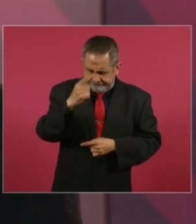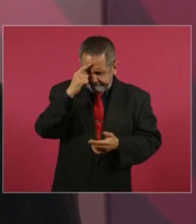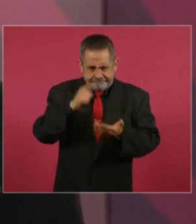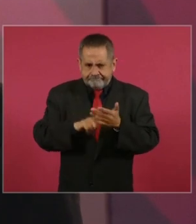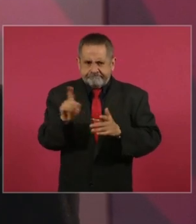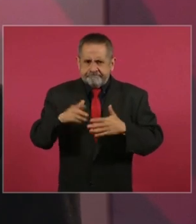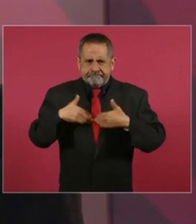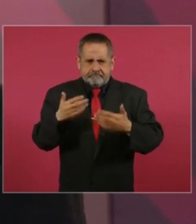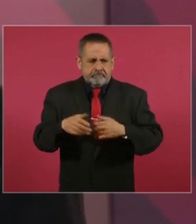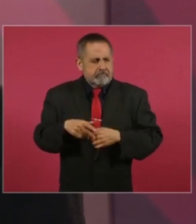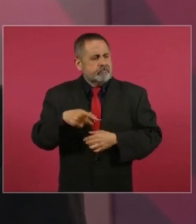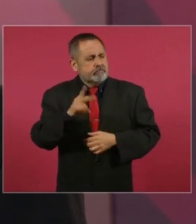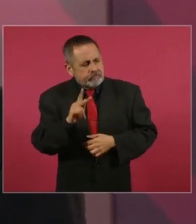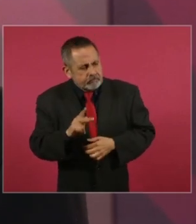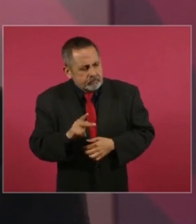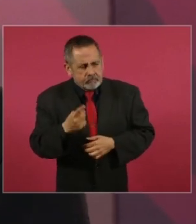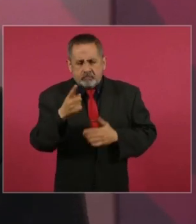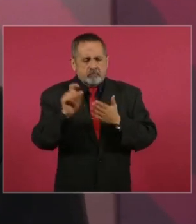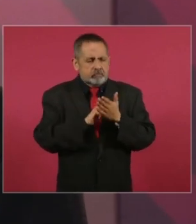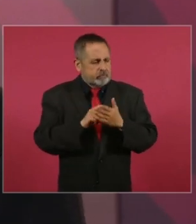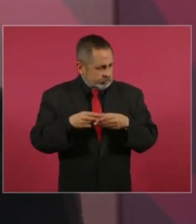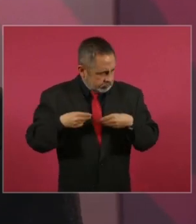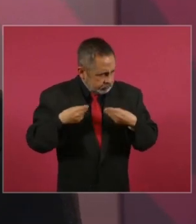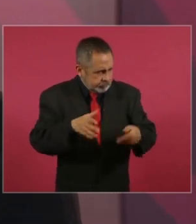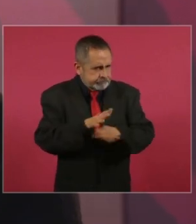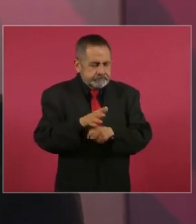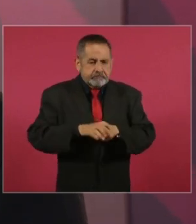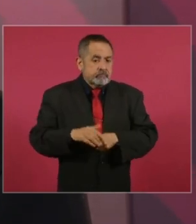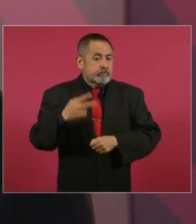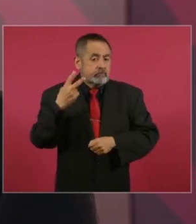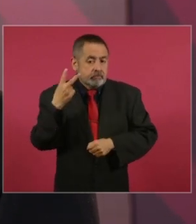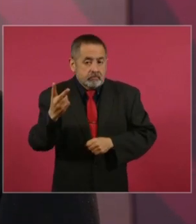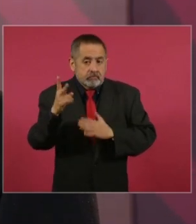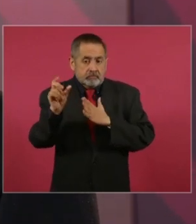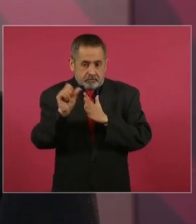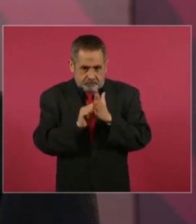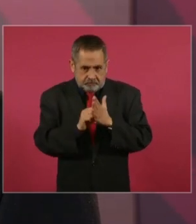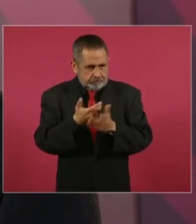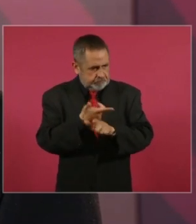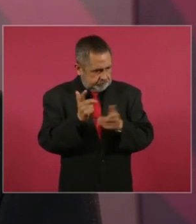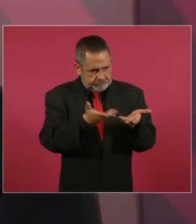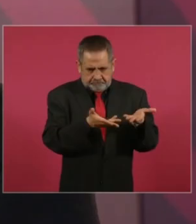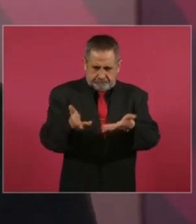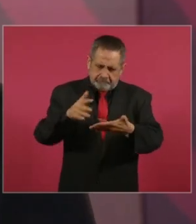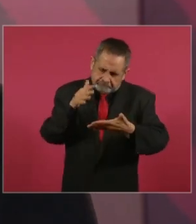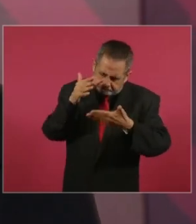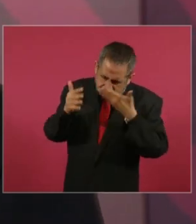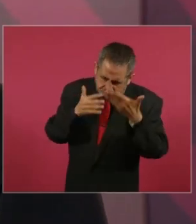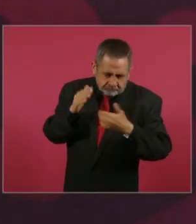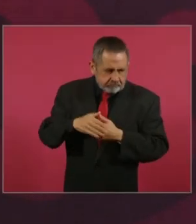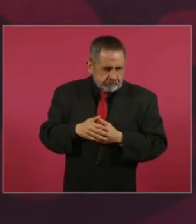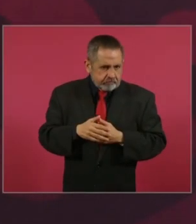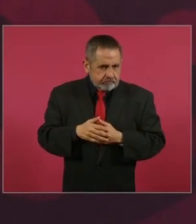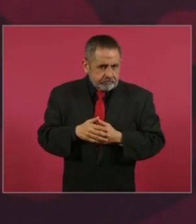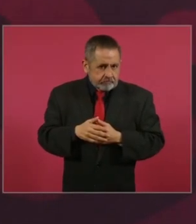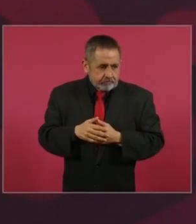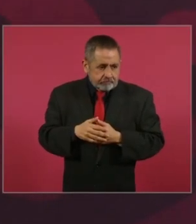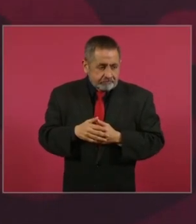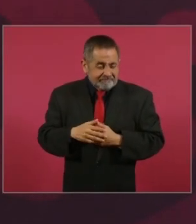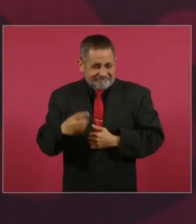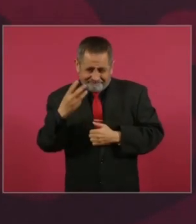Pero ¿saben qué? No un mes, dos meses, pero no sólo dos meses,